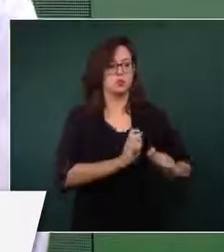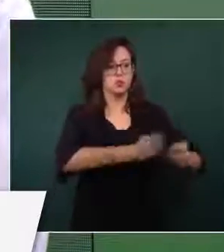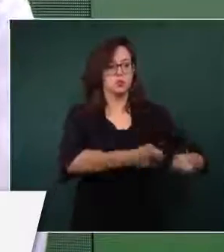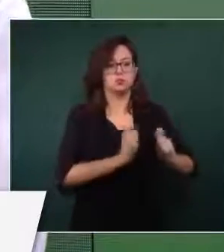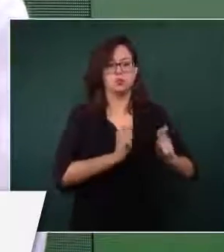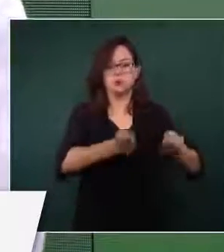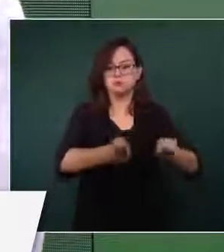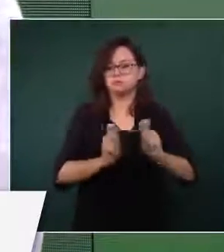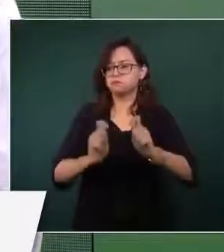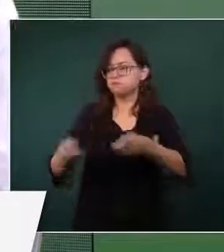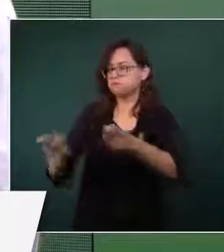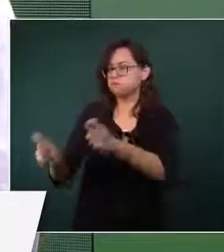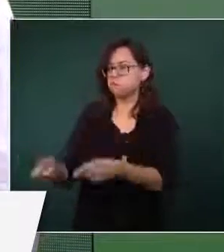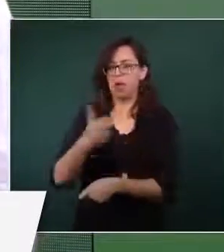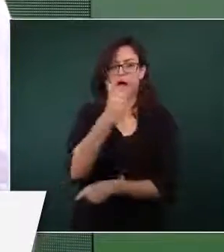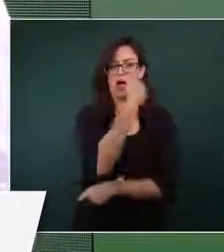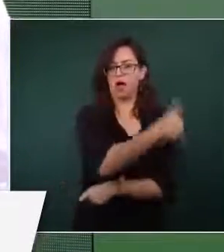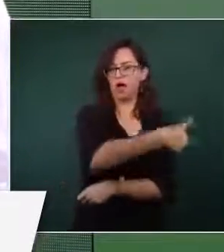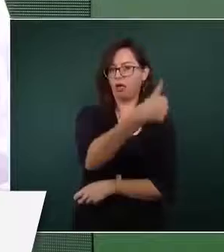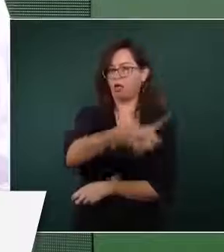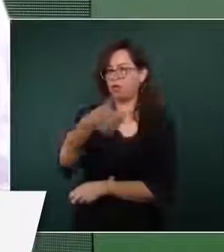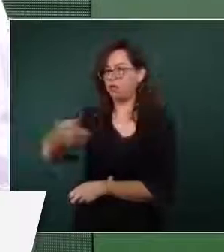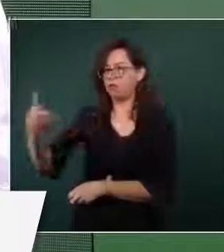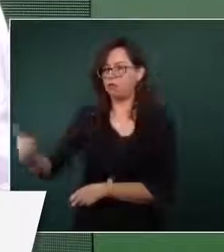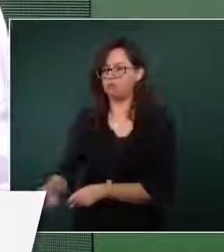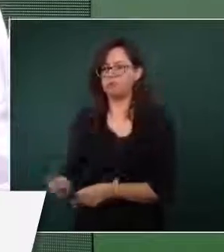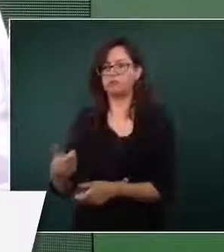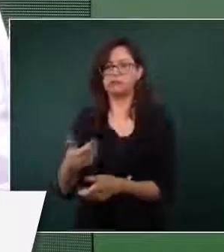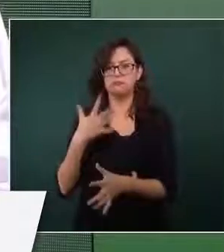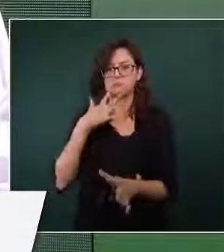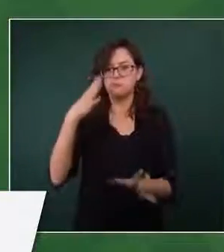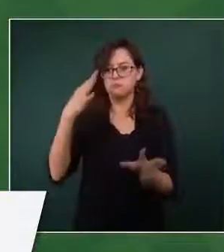competencia, es para que